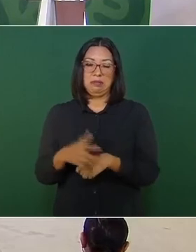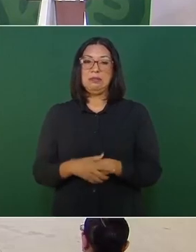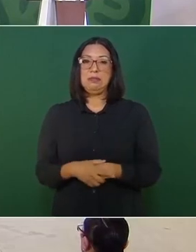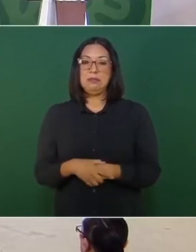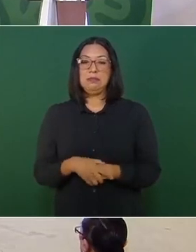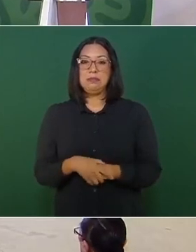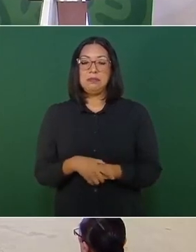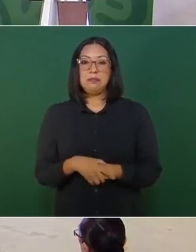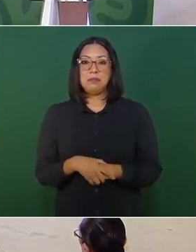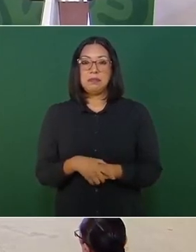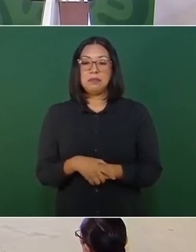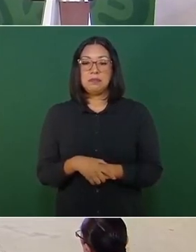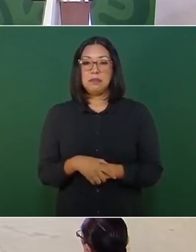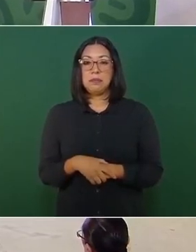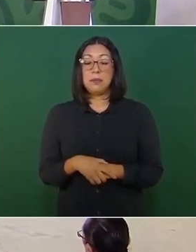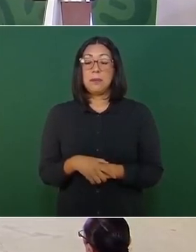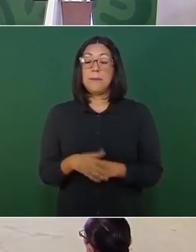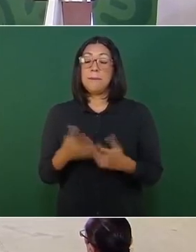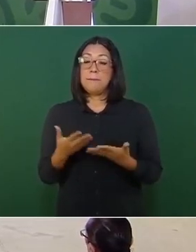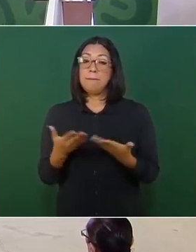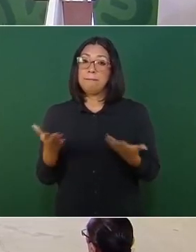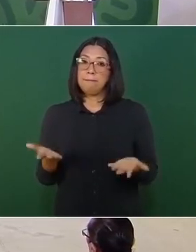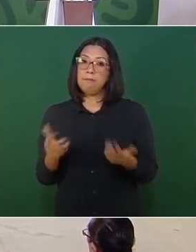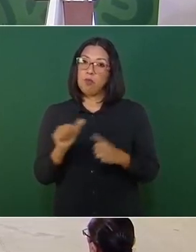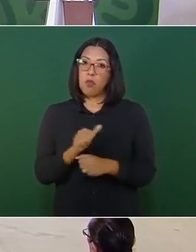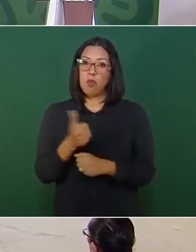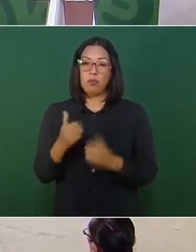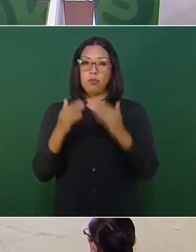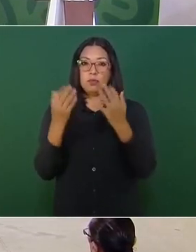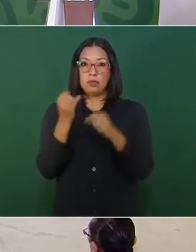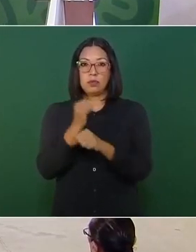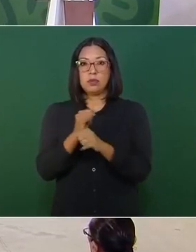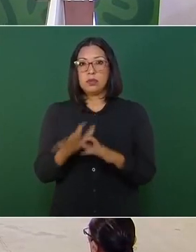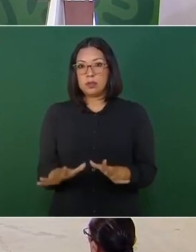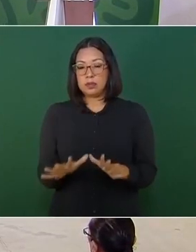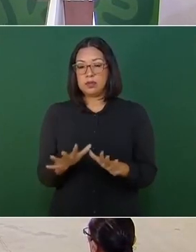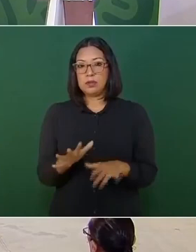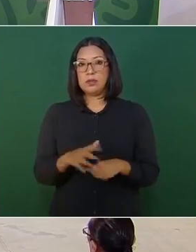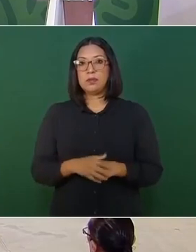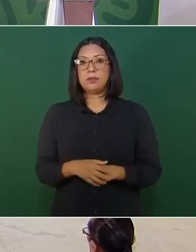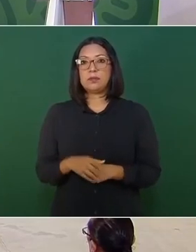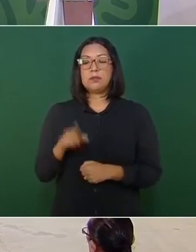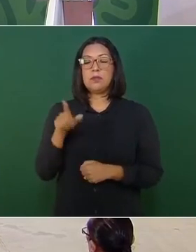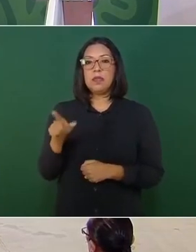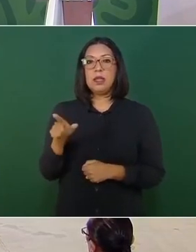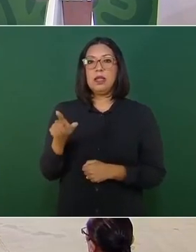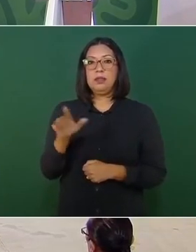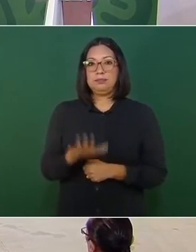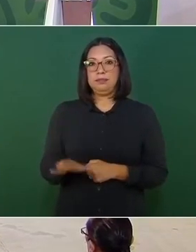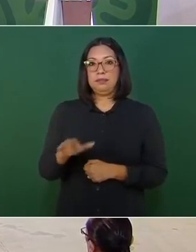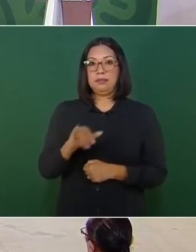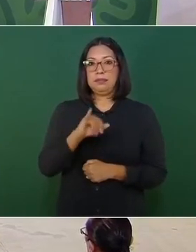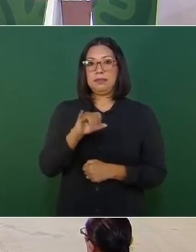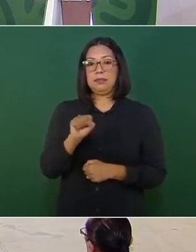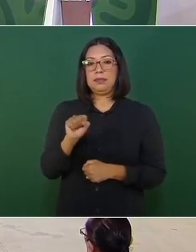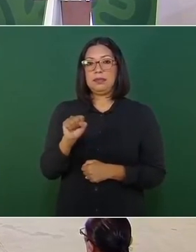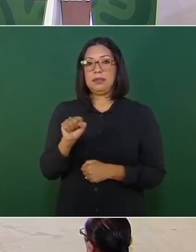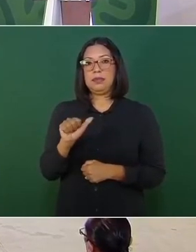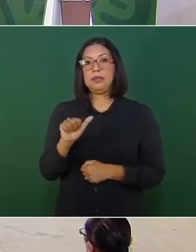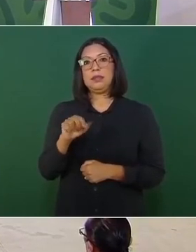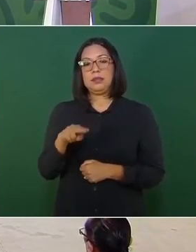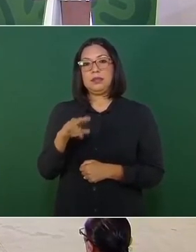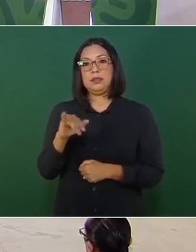Como vinculaciones relevantes, está el caso de San José de Gracia y ahí, en